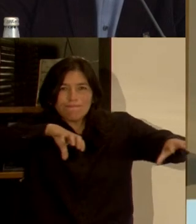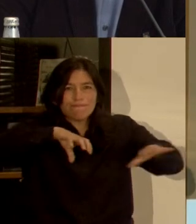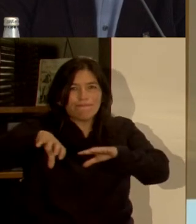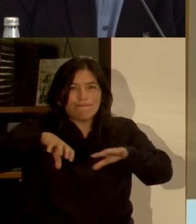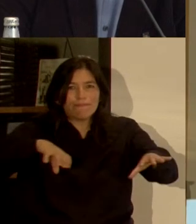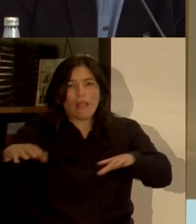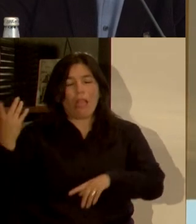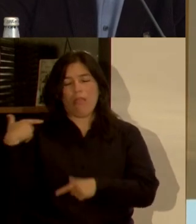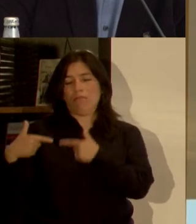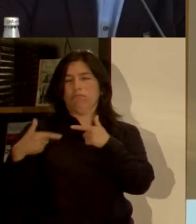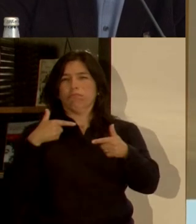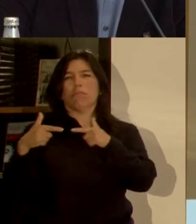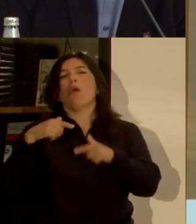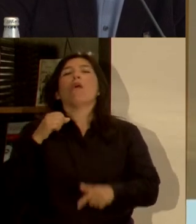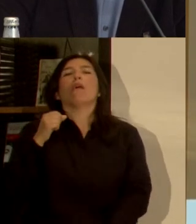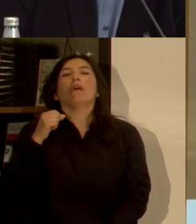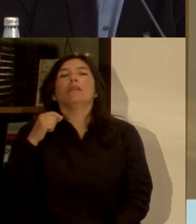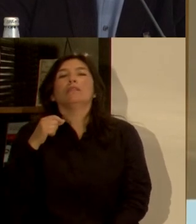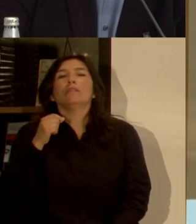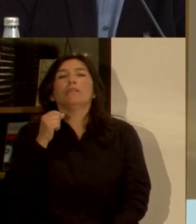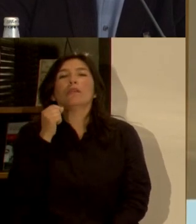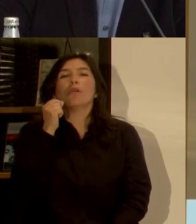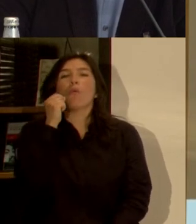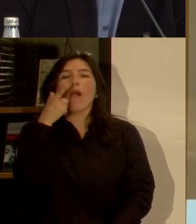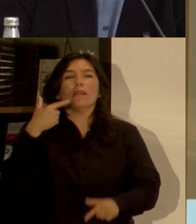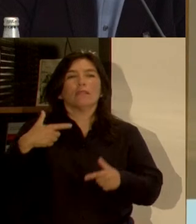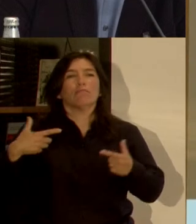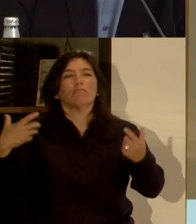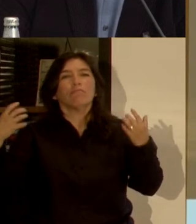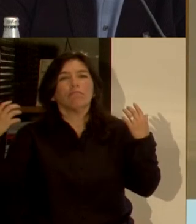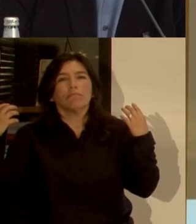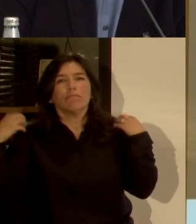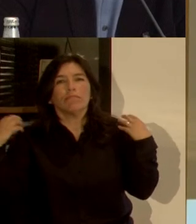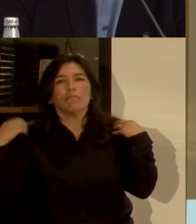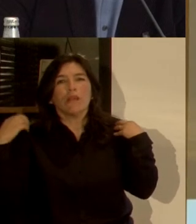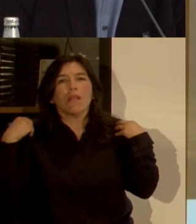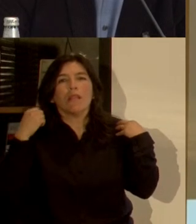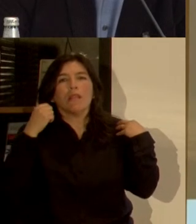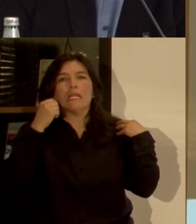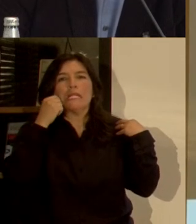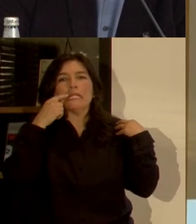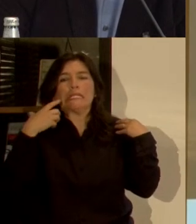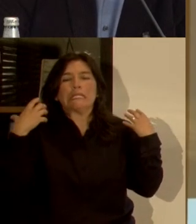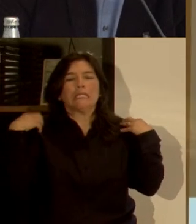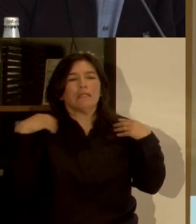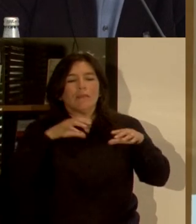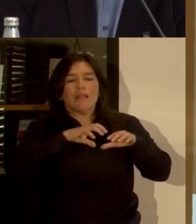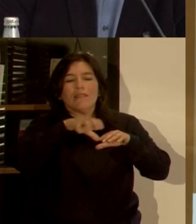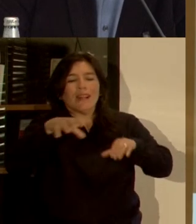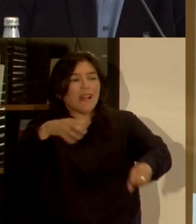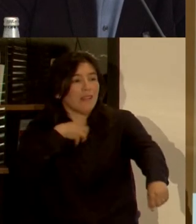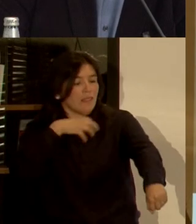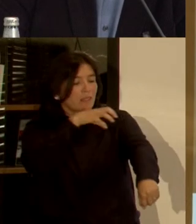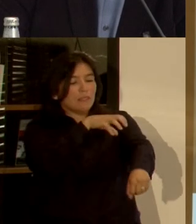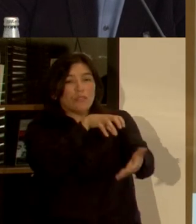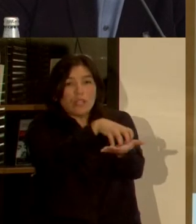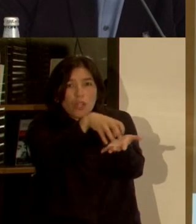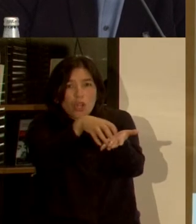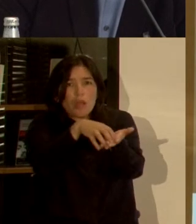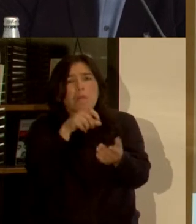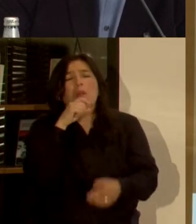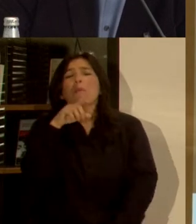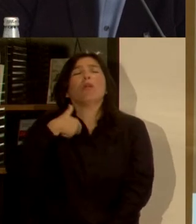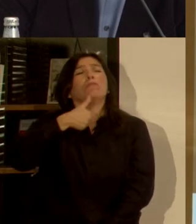discutiendo cuáles son las competencias que se van a transferir, digamos, a nivel regional. No sacamos nada con elegir